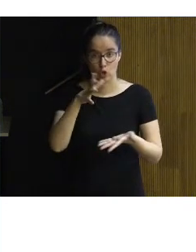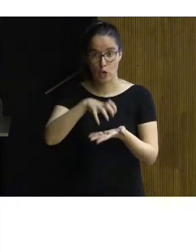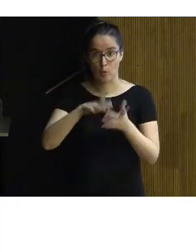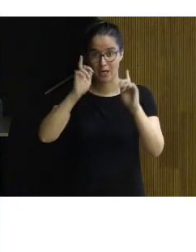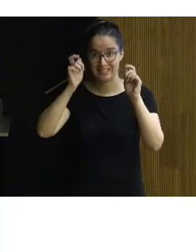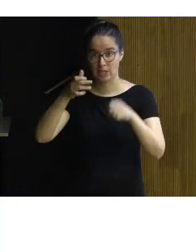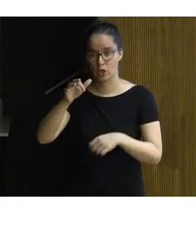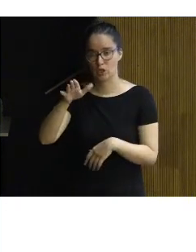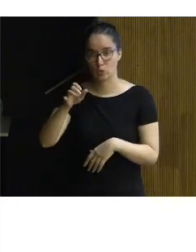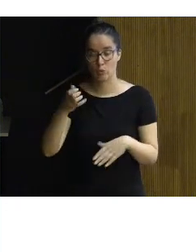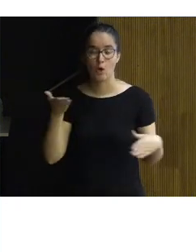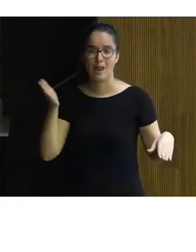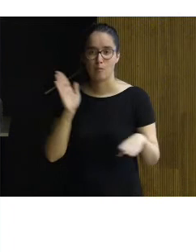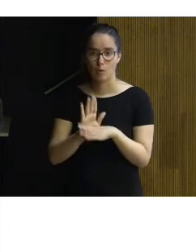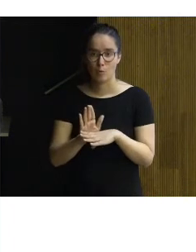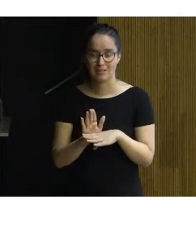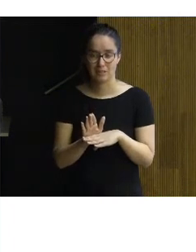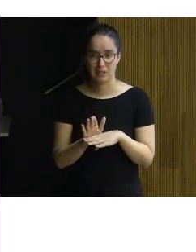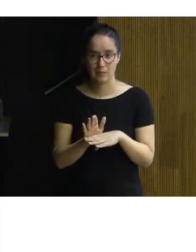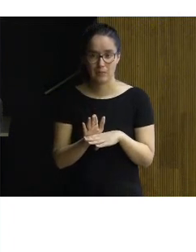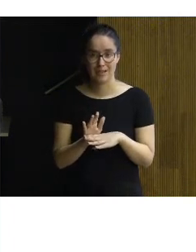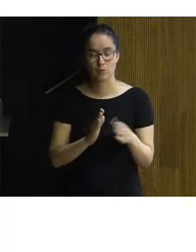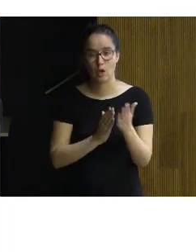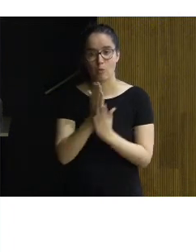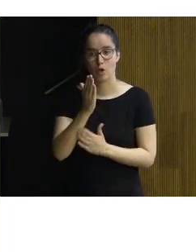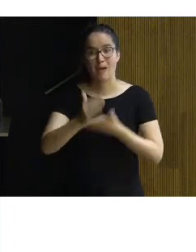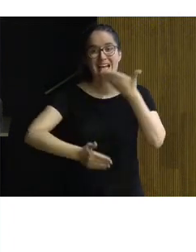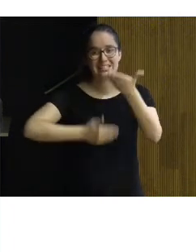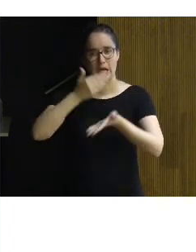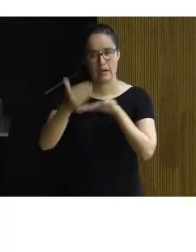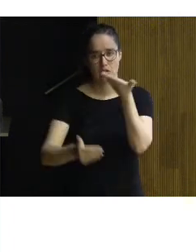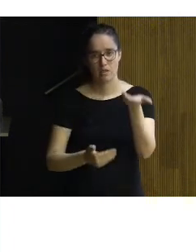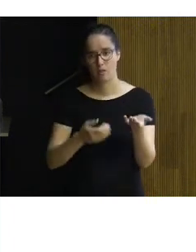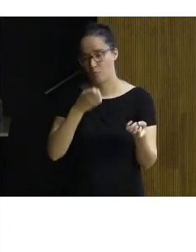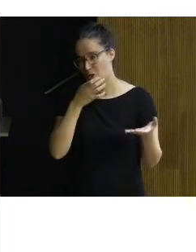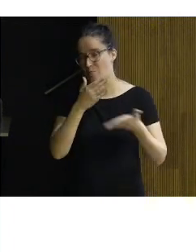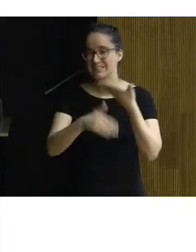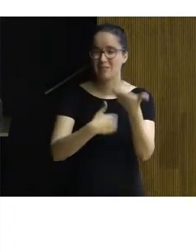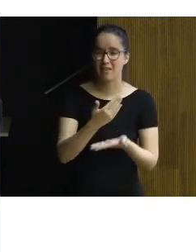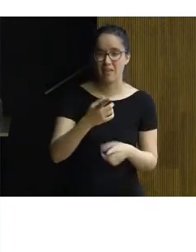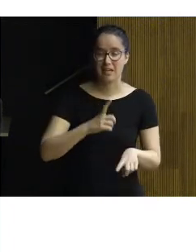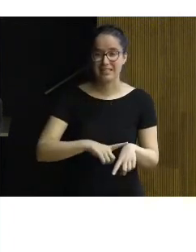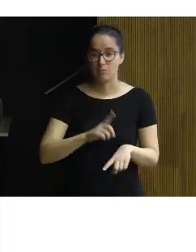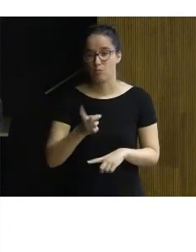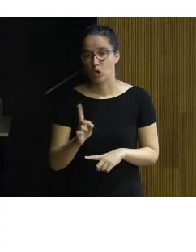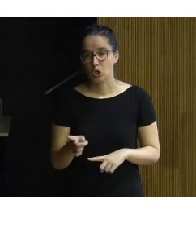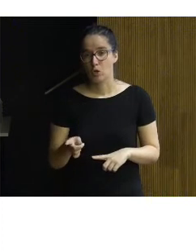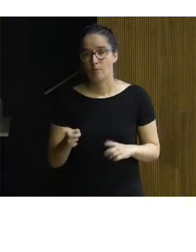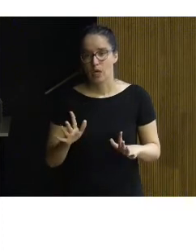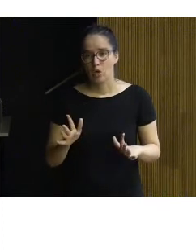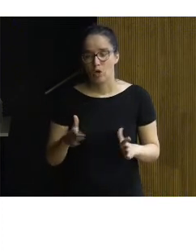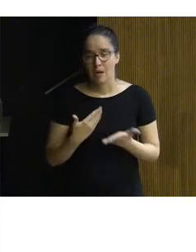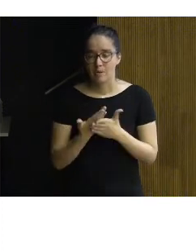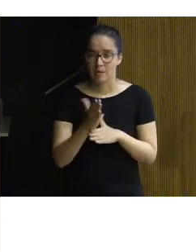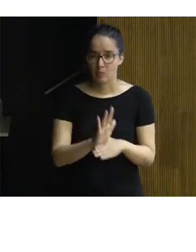uso bueno la propuesta esta es una opción más avanzada bueno más avanzada no en el tiempo de la primera